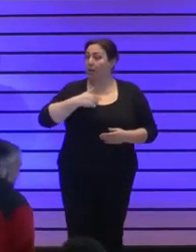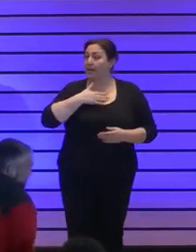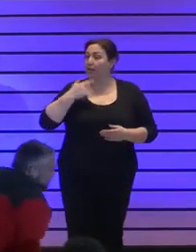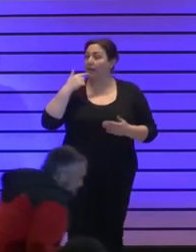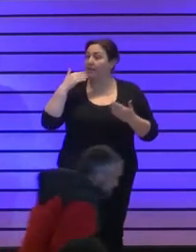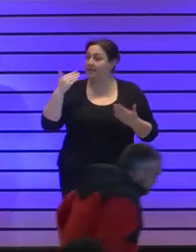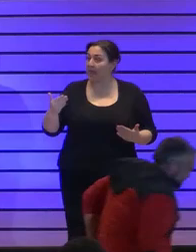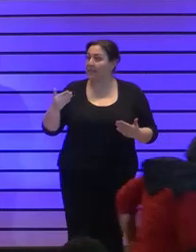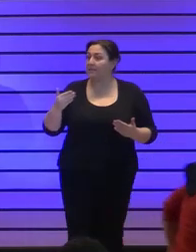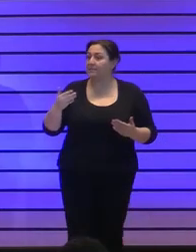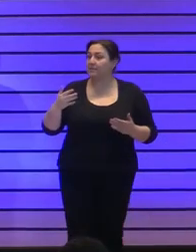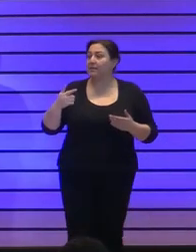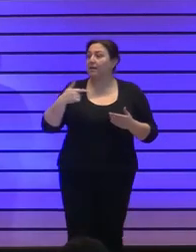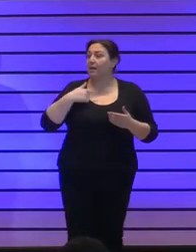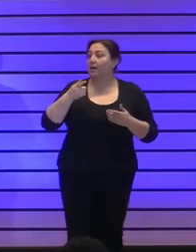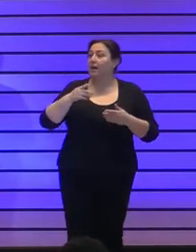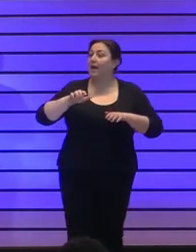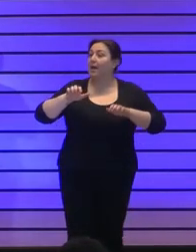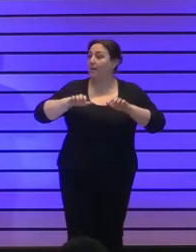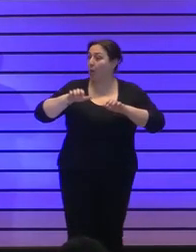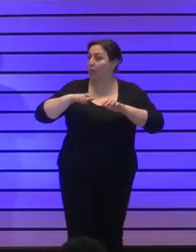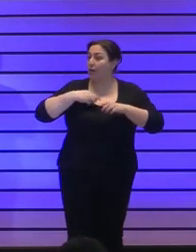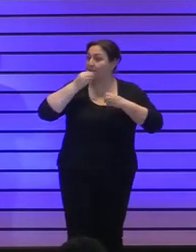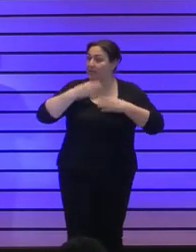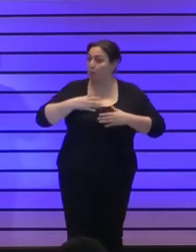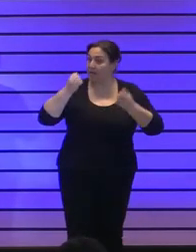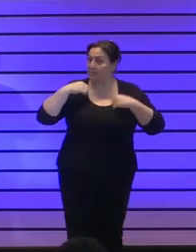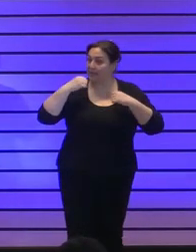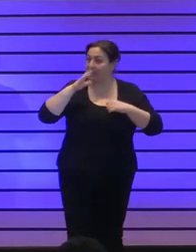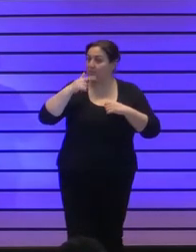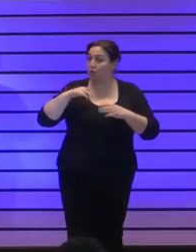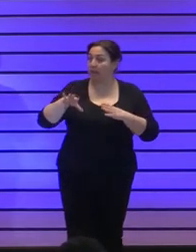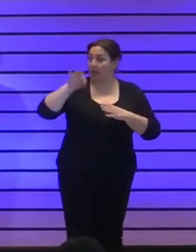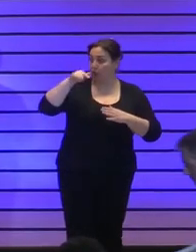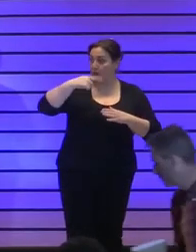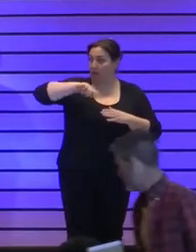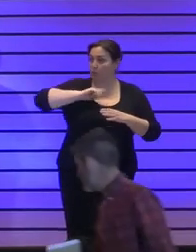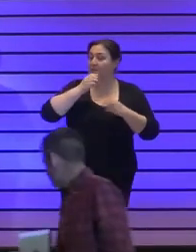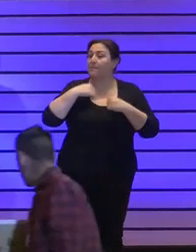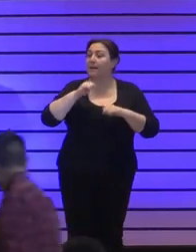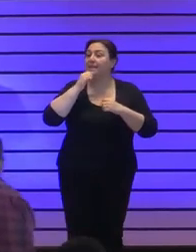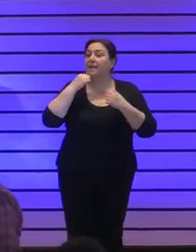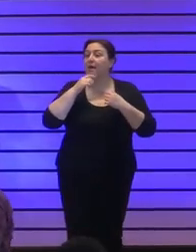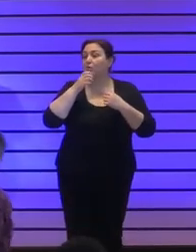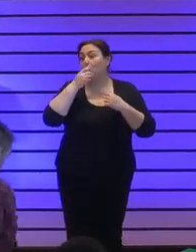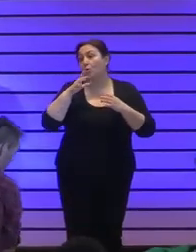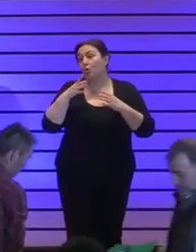gracias a los evaluadores de las buenas prácticas por habernos seleccionado nuestra práctica como una práctica excelente